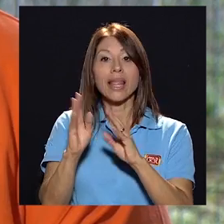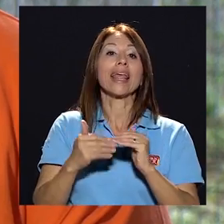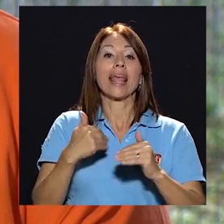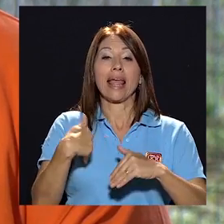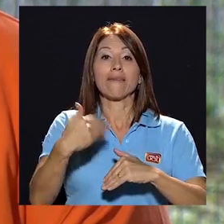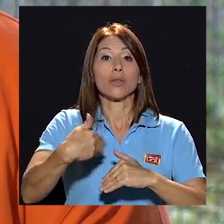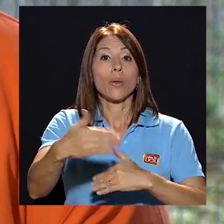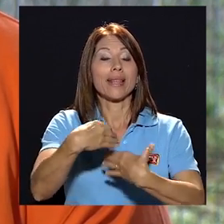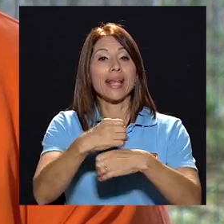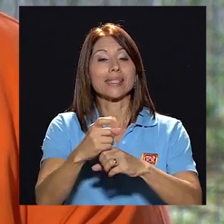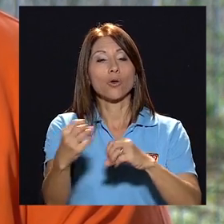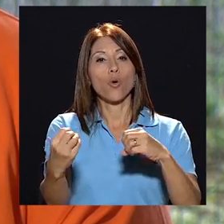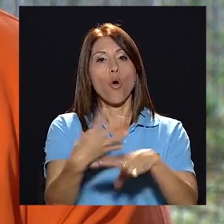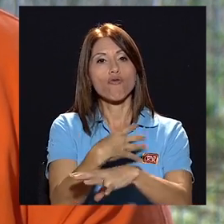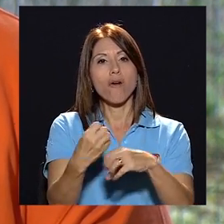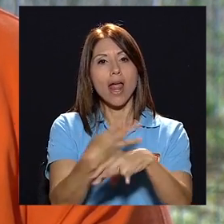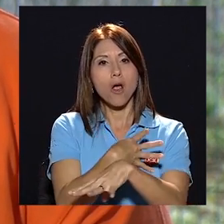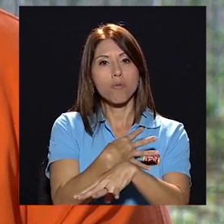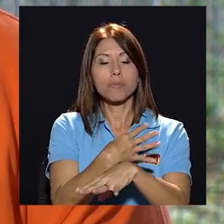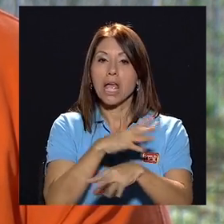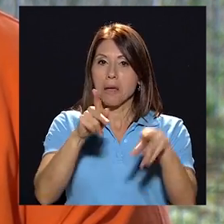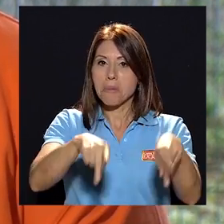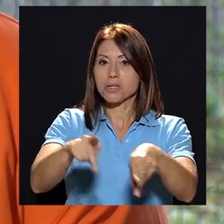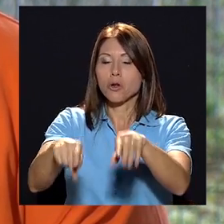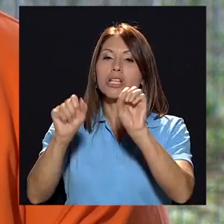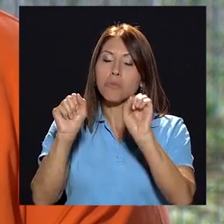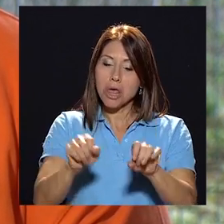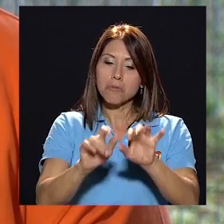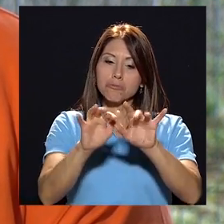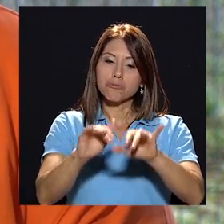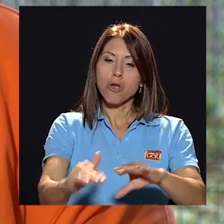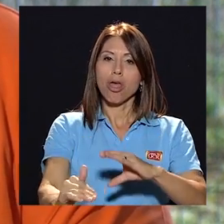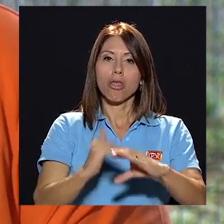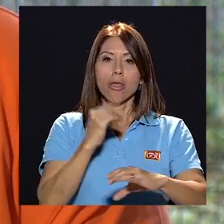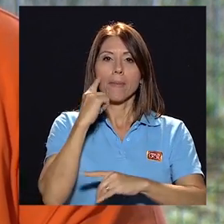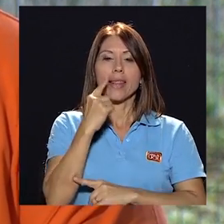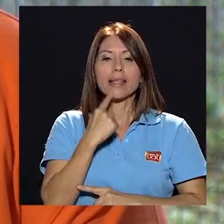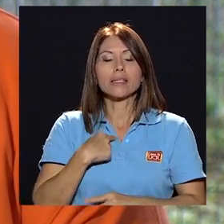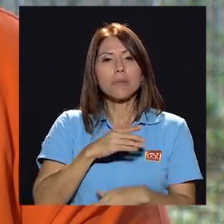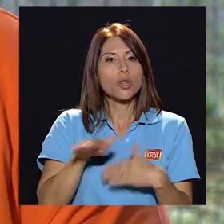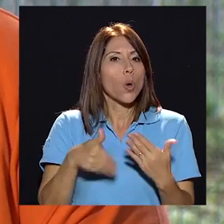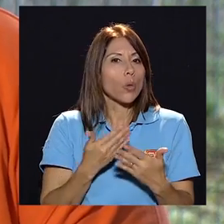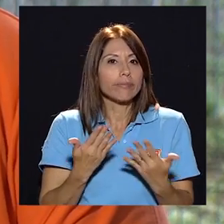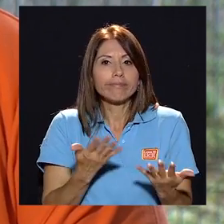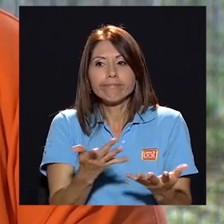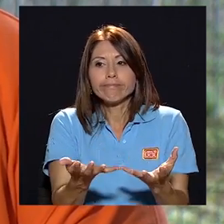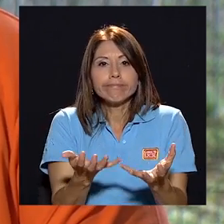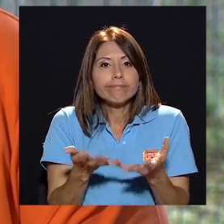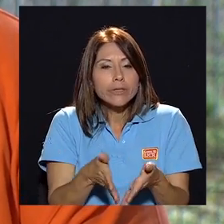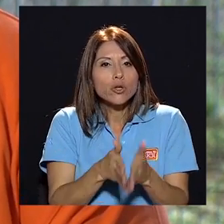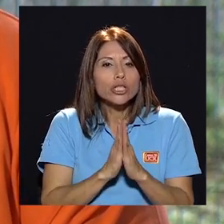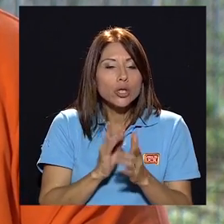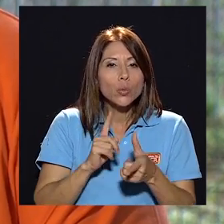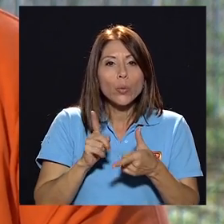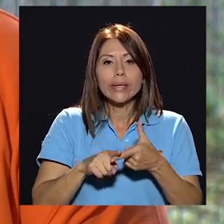Eventualmente va a haber un correo en el cual la gente me va a decir todo, solicitudes,